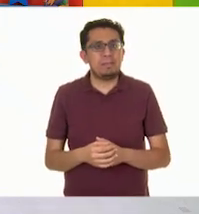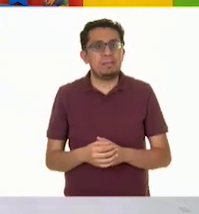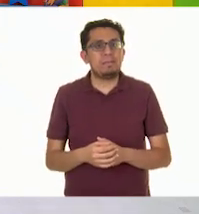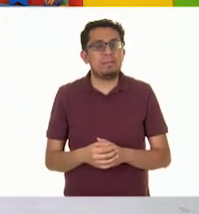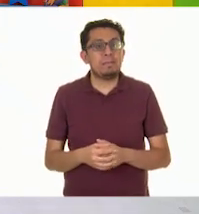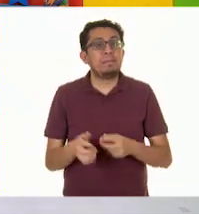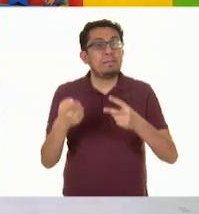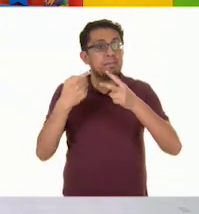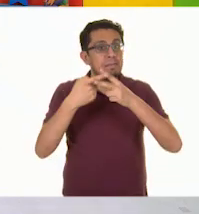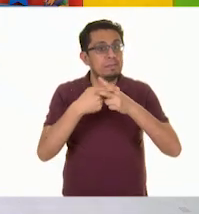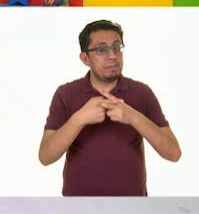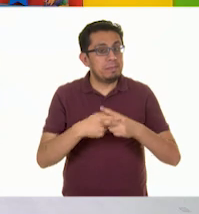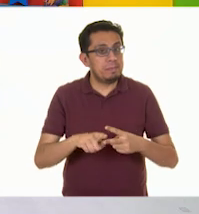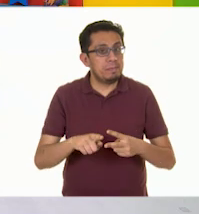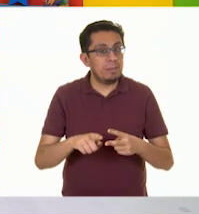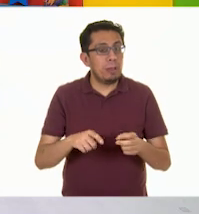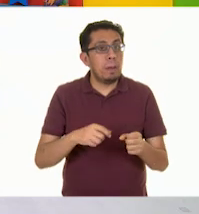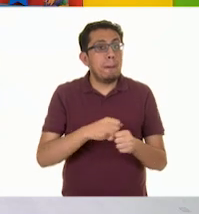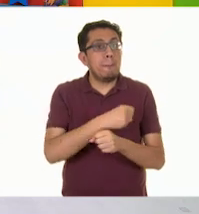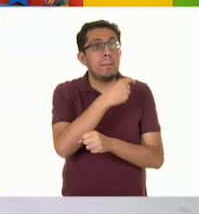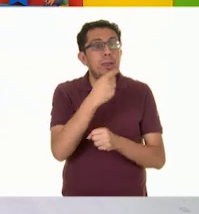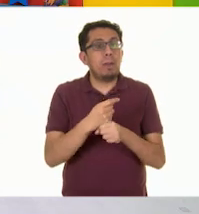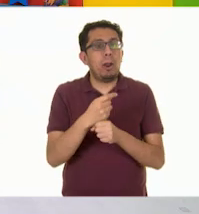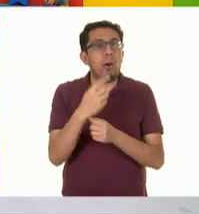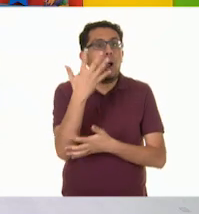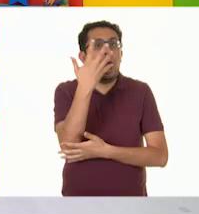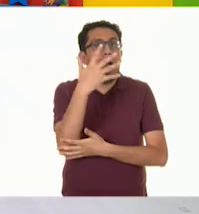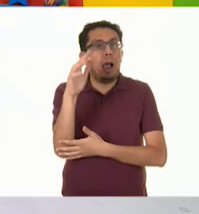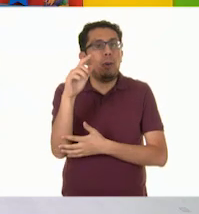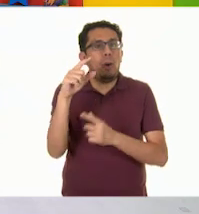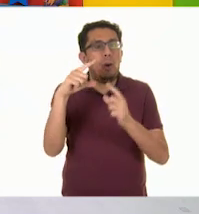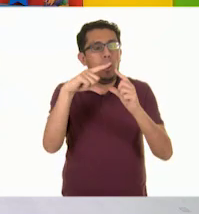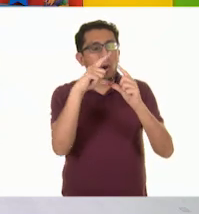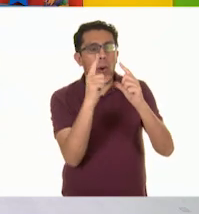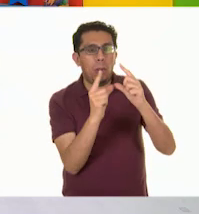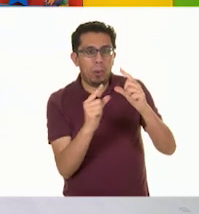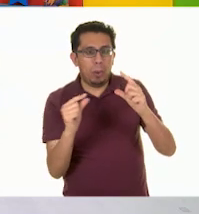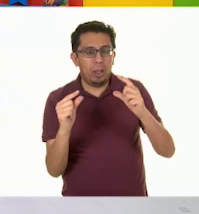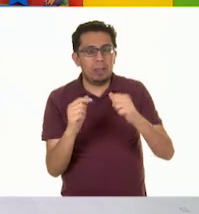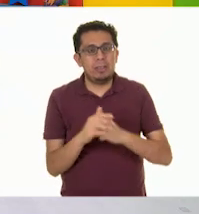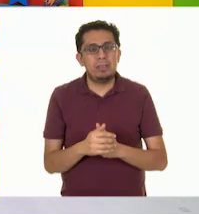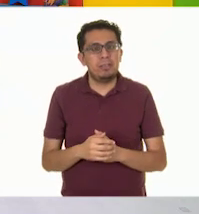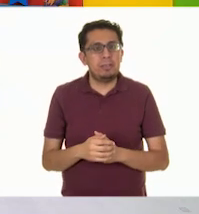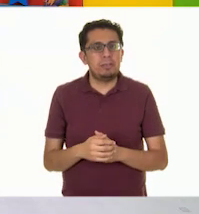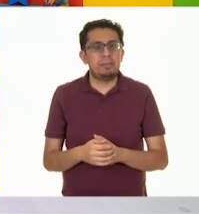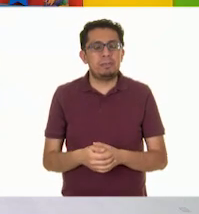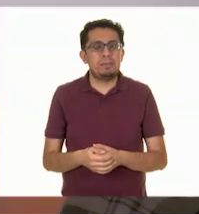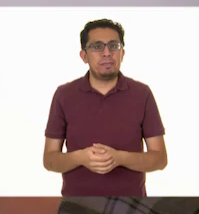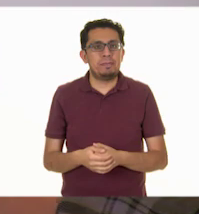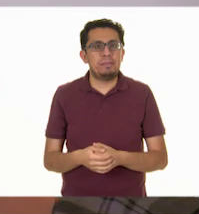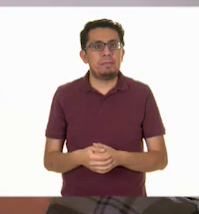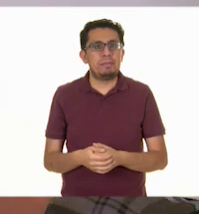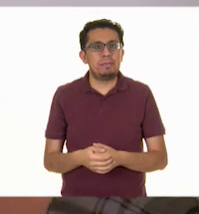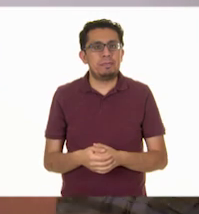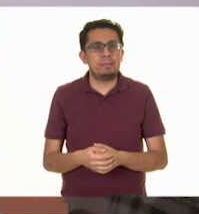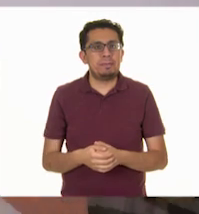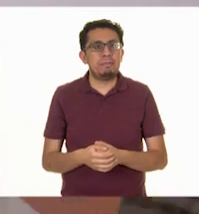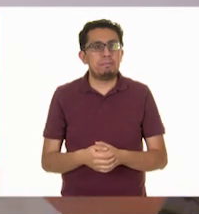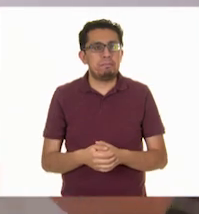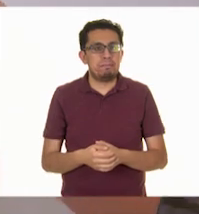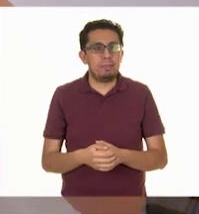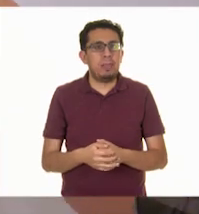Comenzamos con las hojas. Y aquí van diferentes